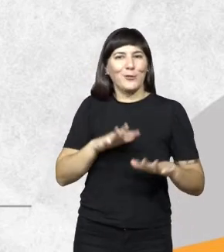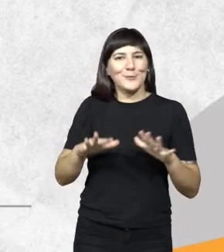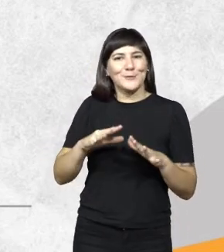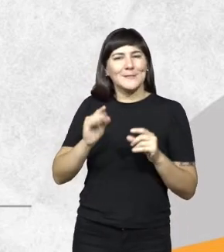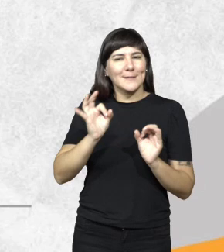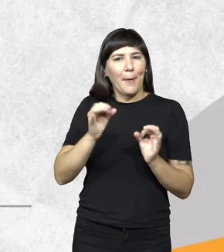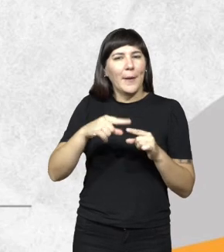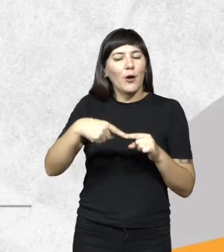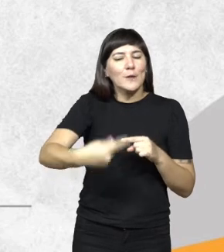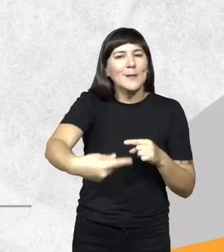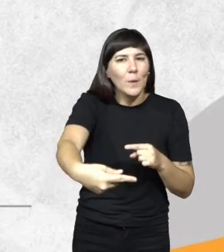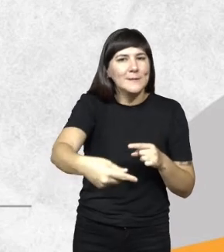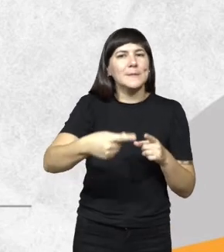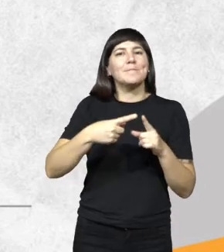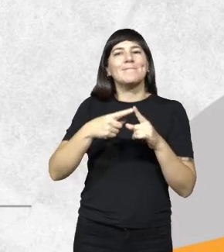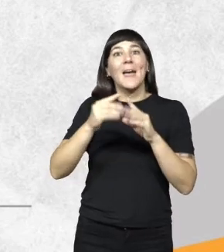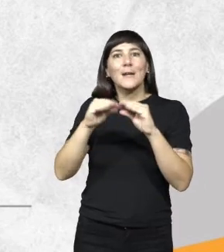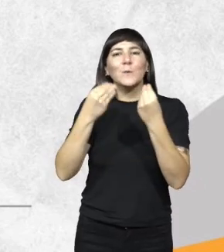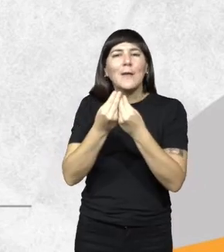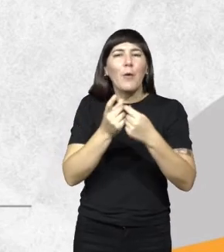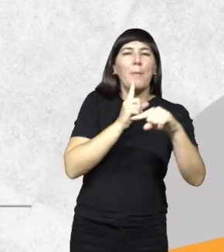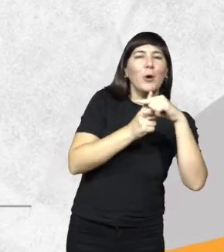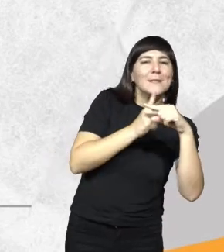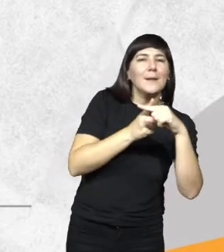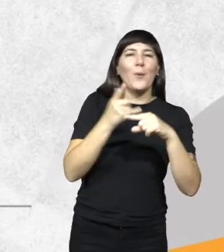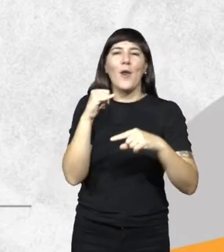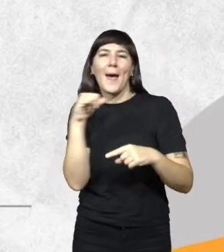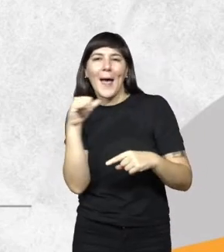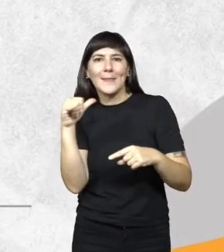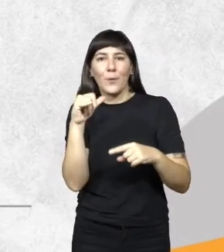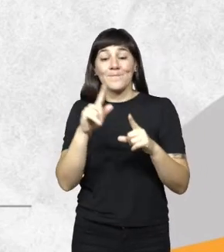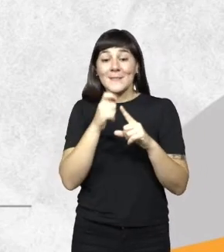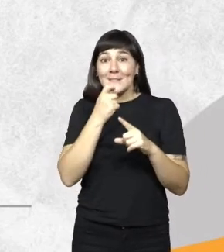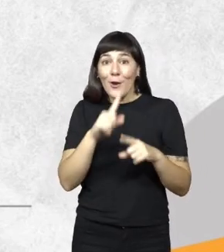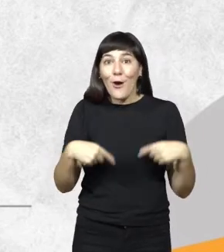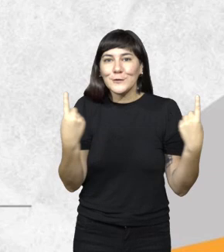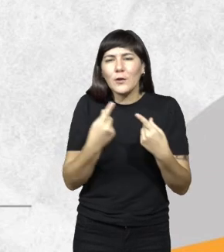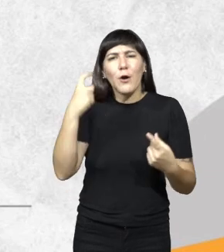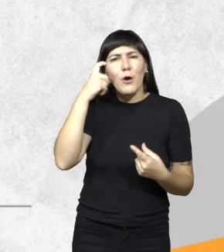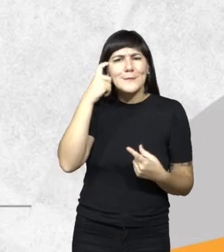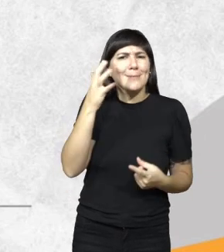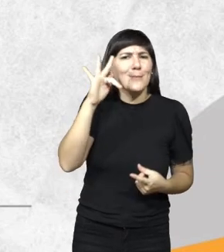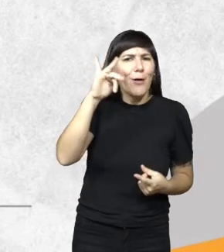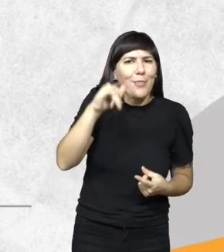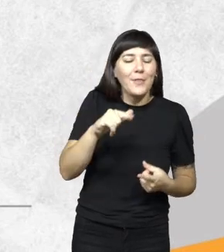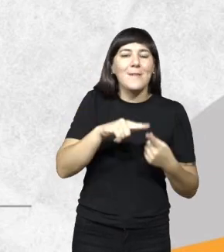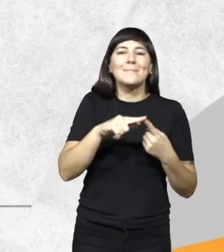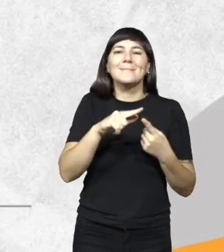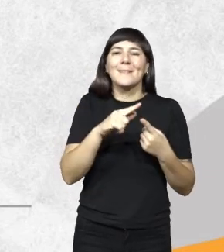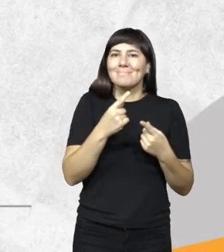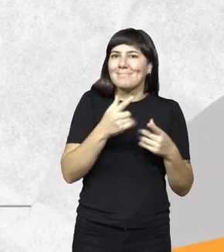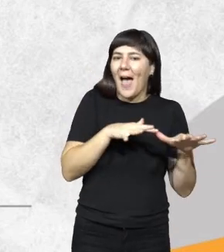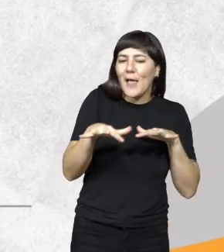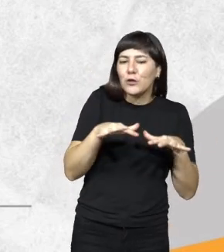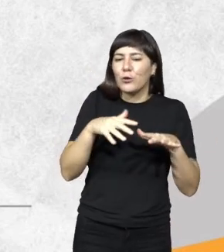De las consecuencias y los resultados positivos o negativos, ¿no? Si nosotros somos conscientes a diario de cada uno de nuestros actos